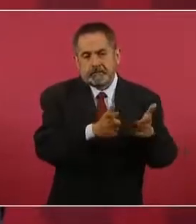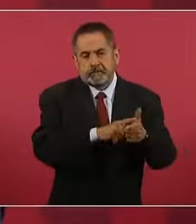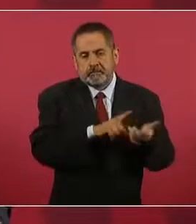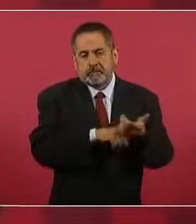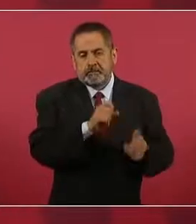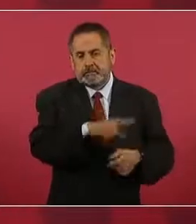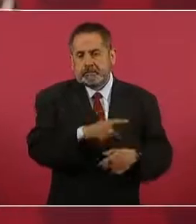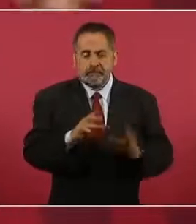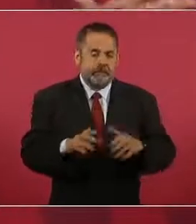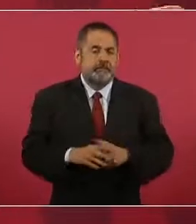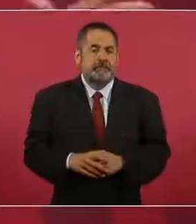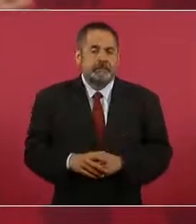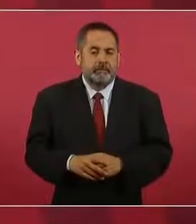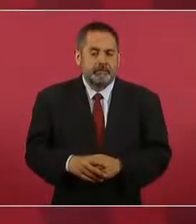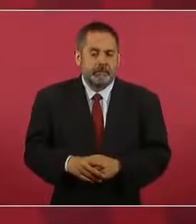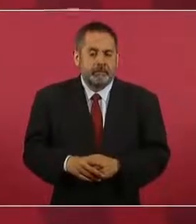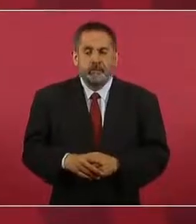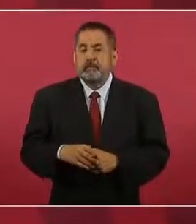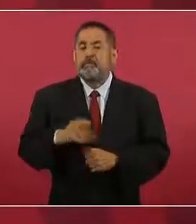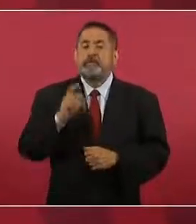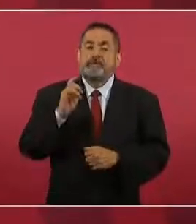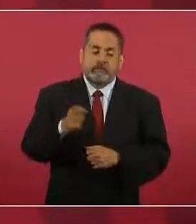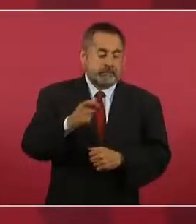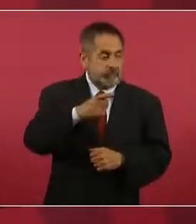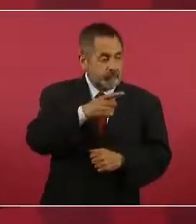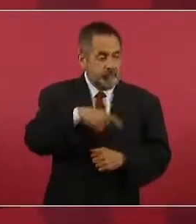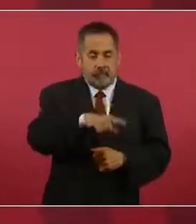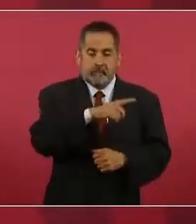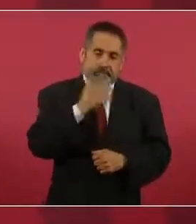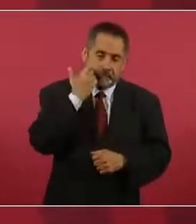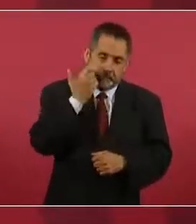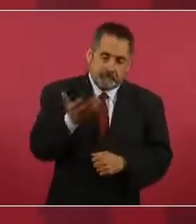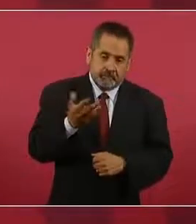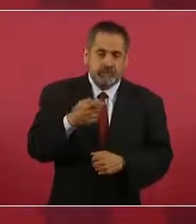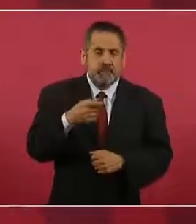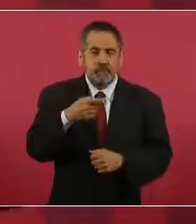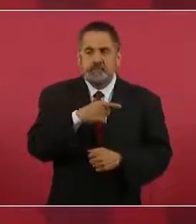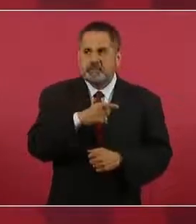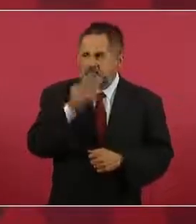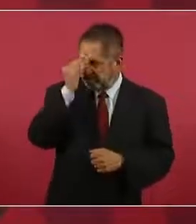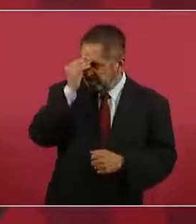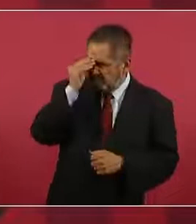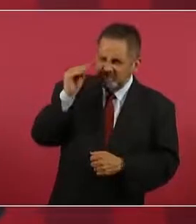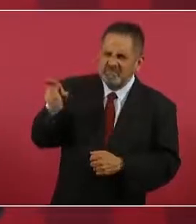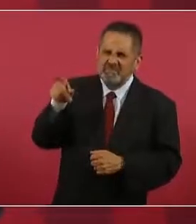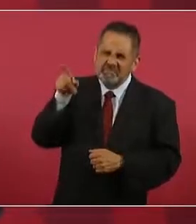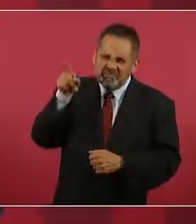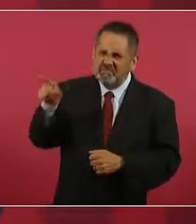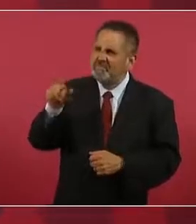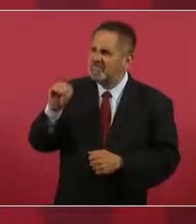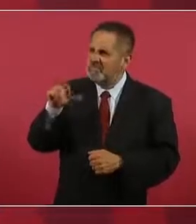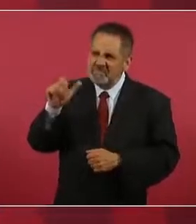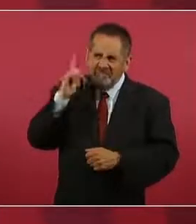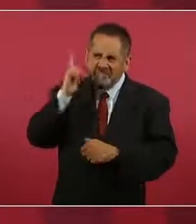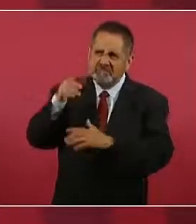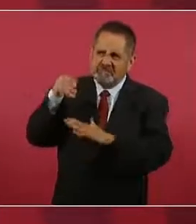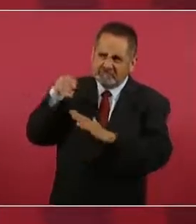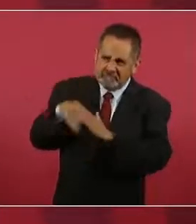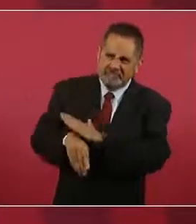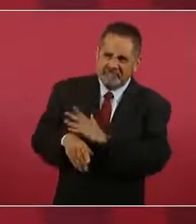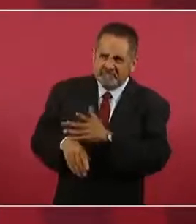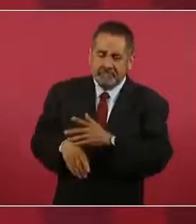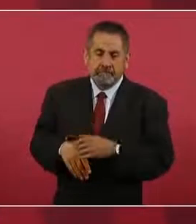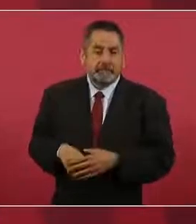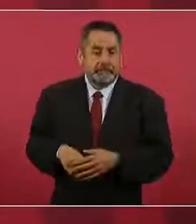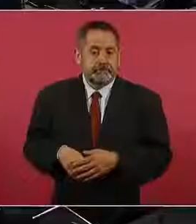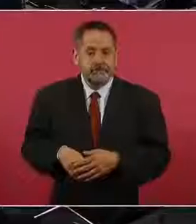Entonces, quieren que no salgan malas cosas. Y en el aeropuerto